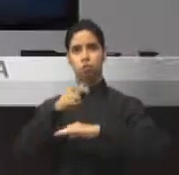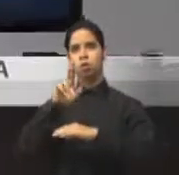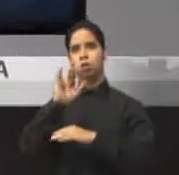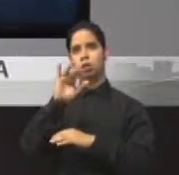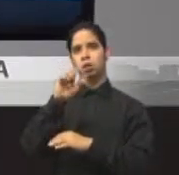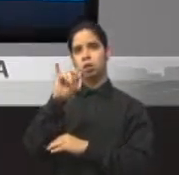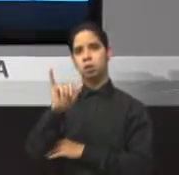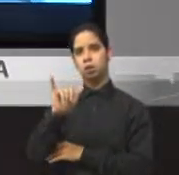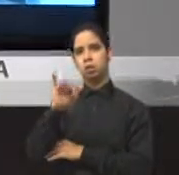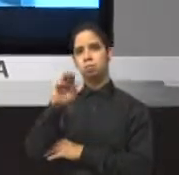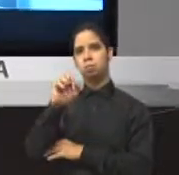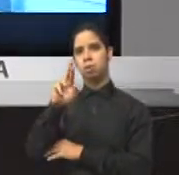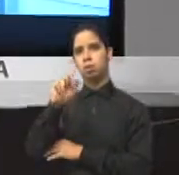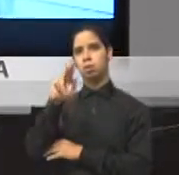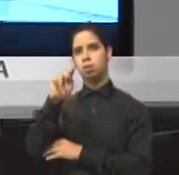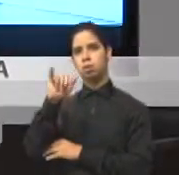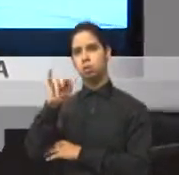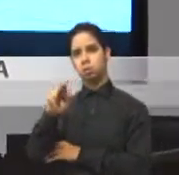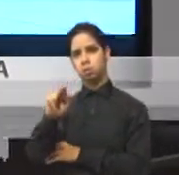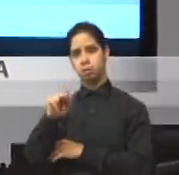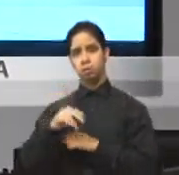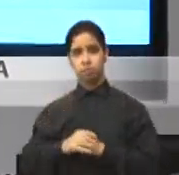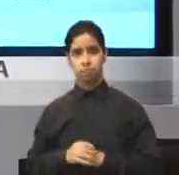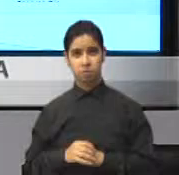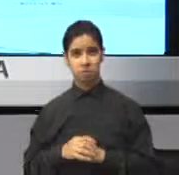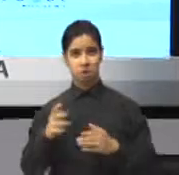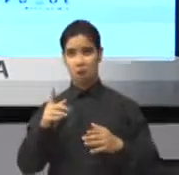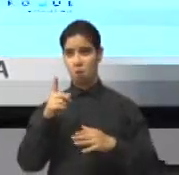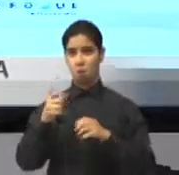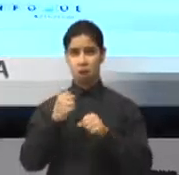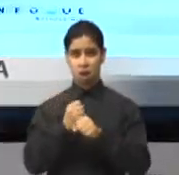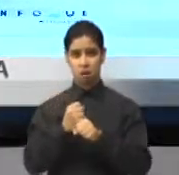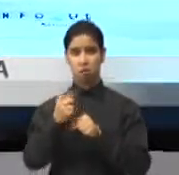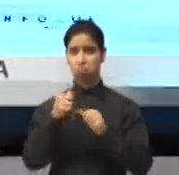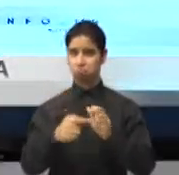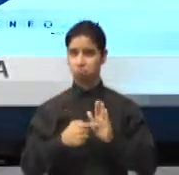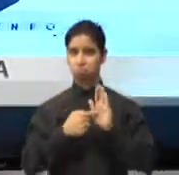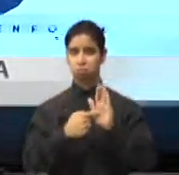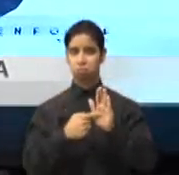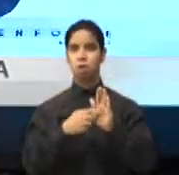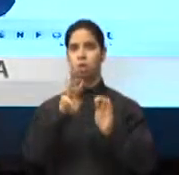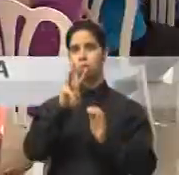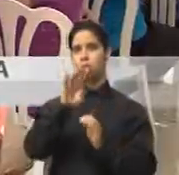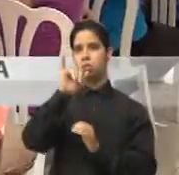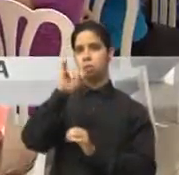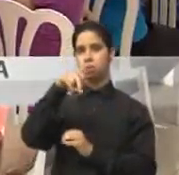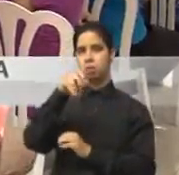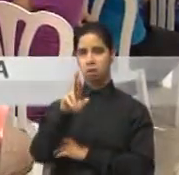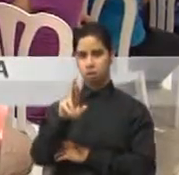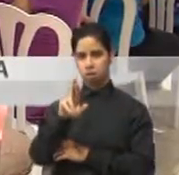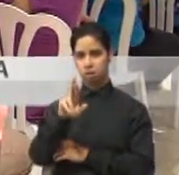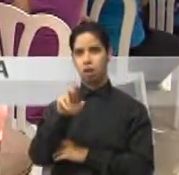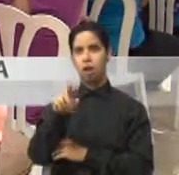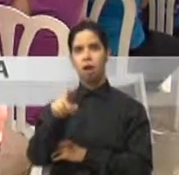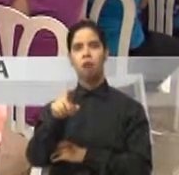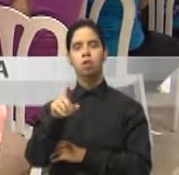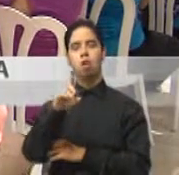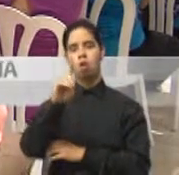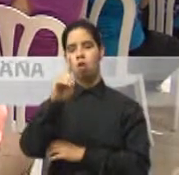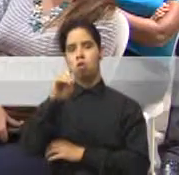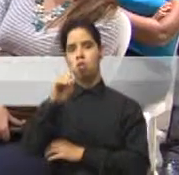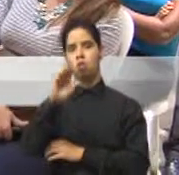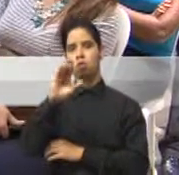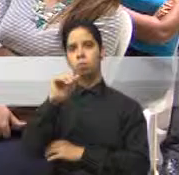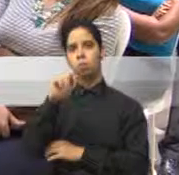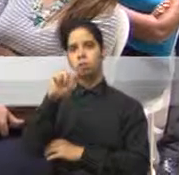A más de un año de haber sido producido y transmitido a través de las ondas de doble IPR, el documental Trata Delito